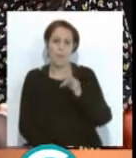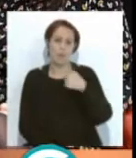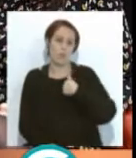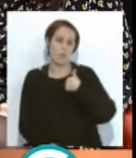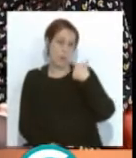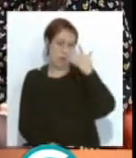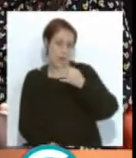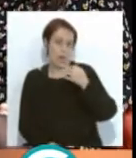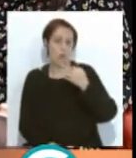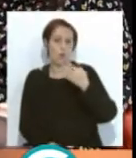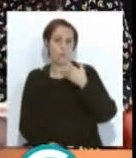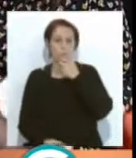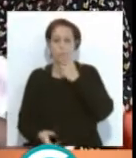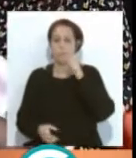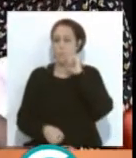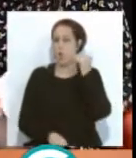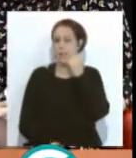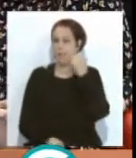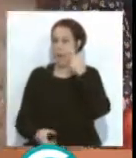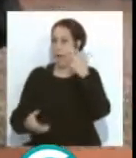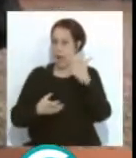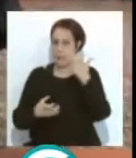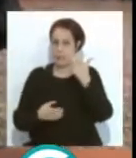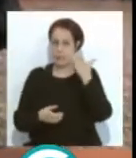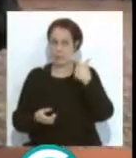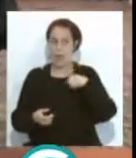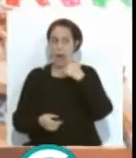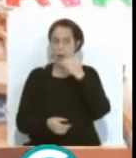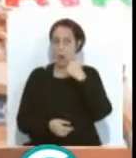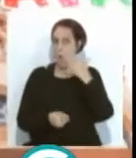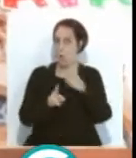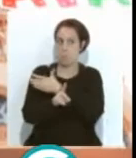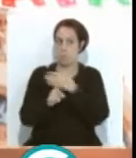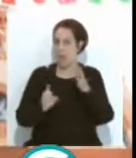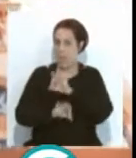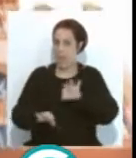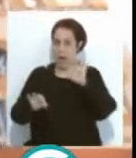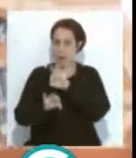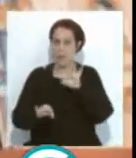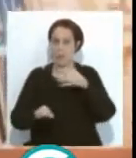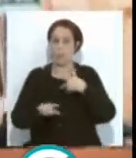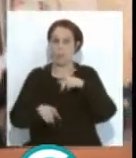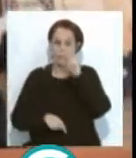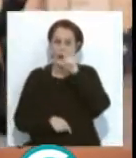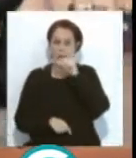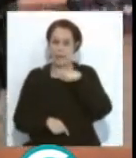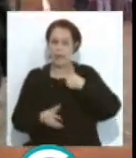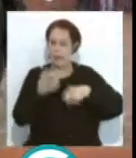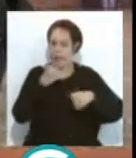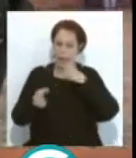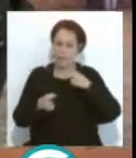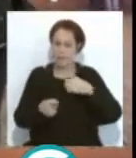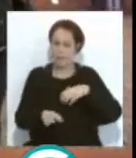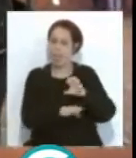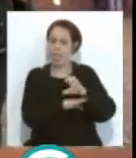arte, no hemos asistido nunca a ningún acto violento, ha sido una réplica de gallinero, una guasa, una